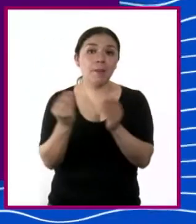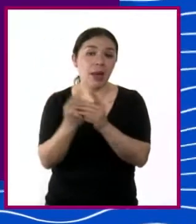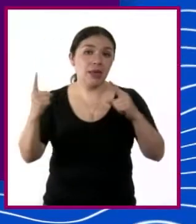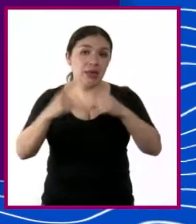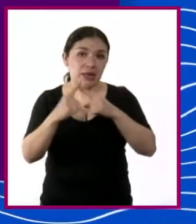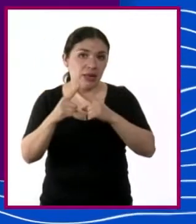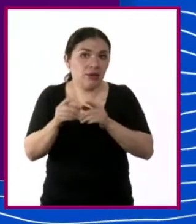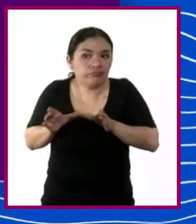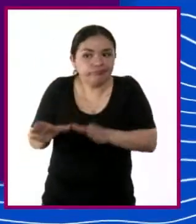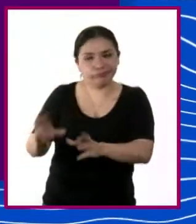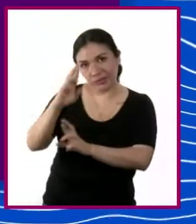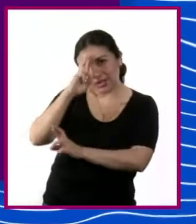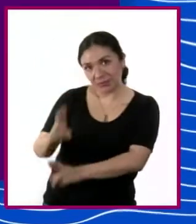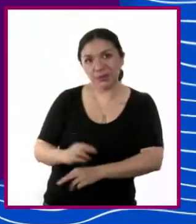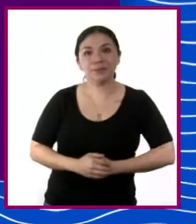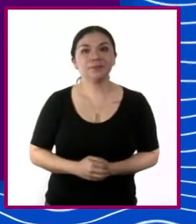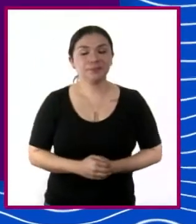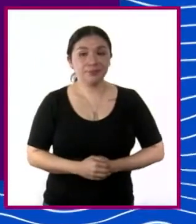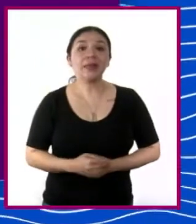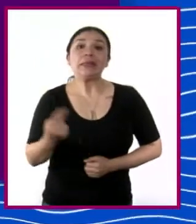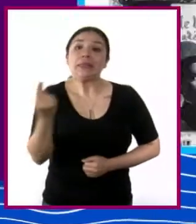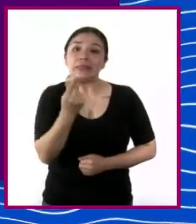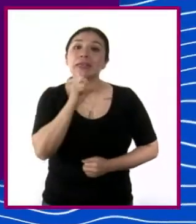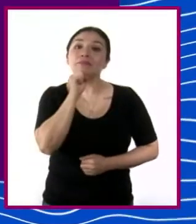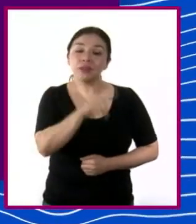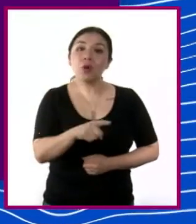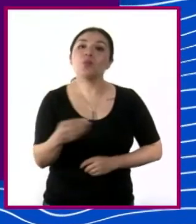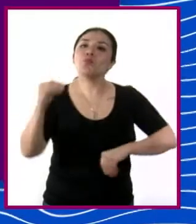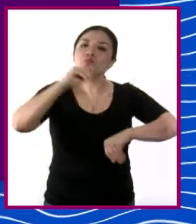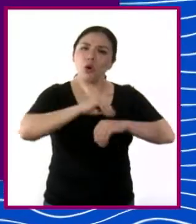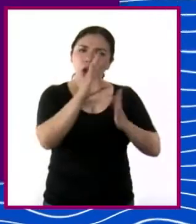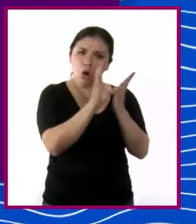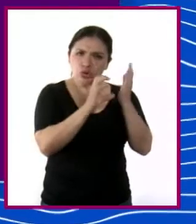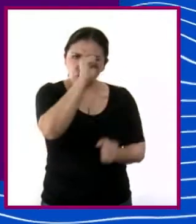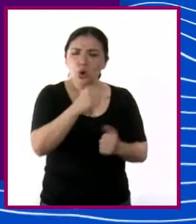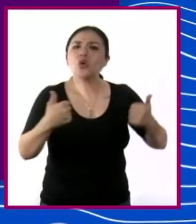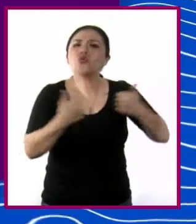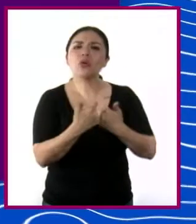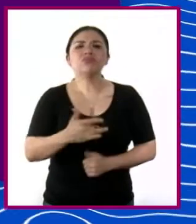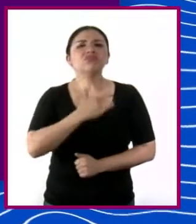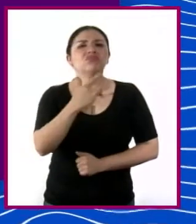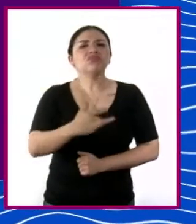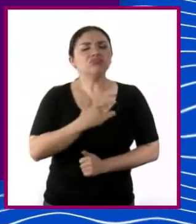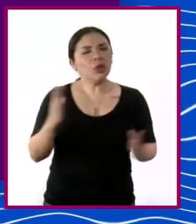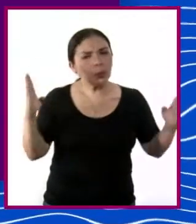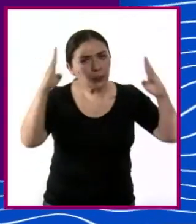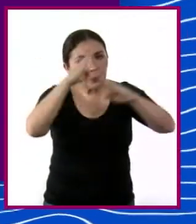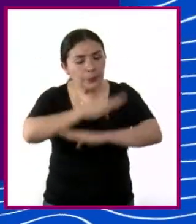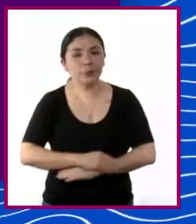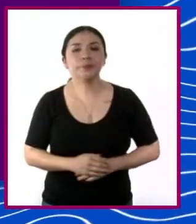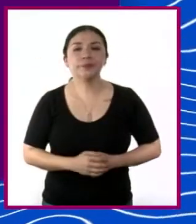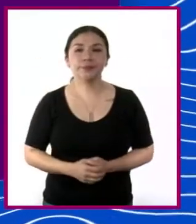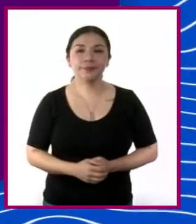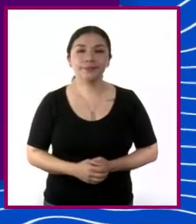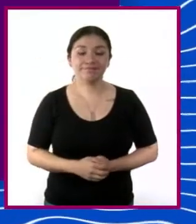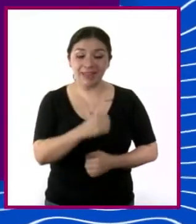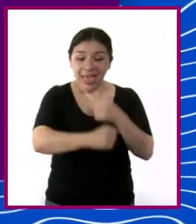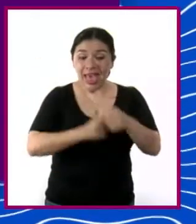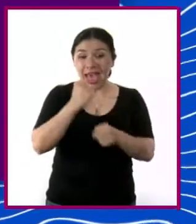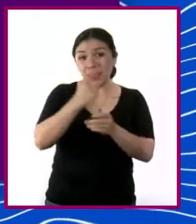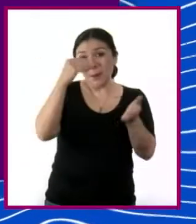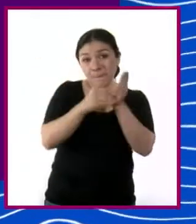institución religiosa y a aplicar la Constitución con un espíritu de conciliación. En